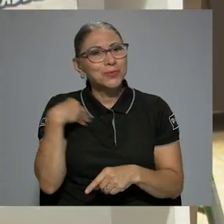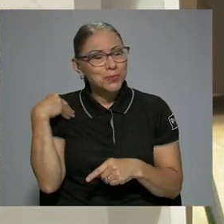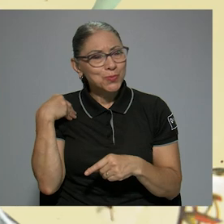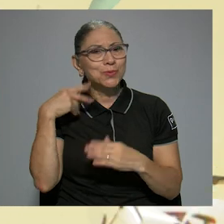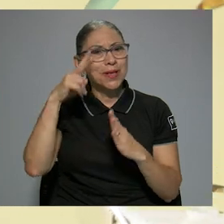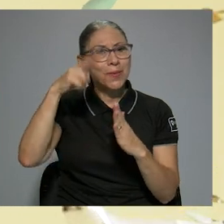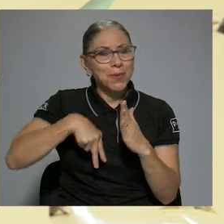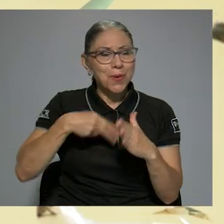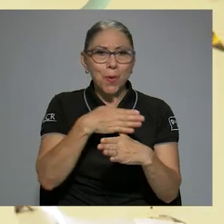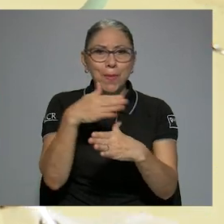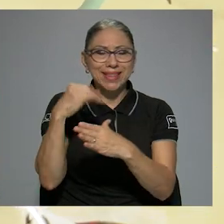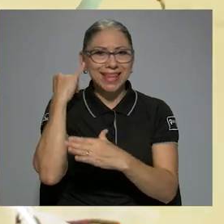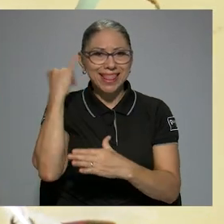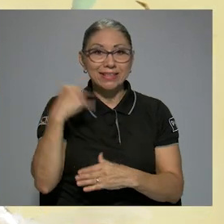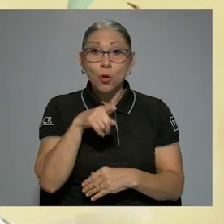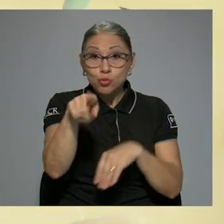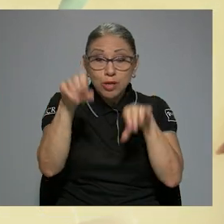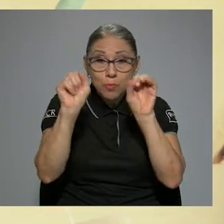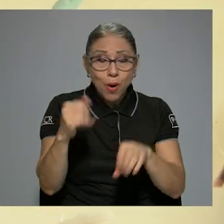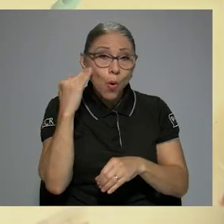la lectura y que quieran compartir sus ideas.